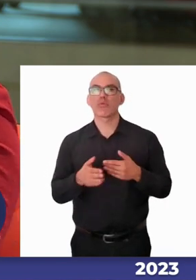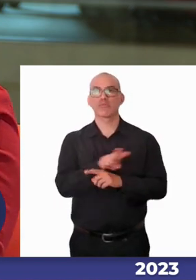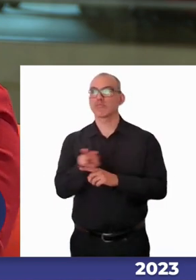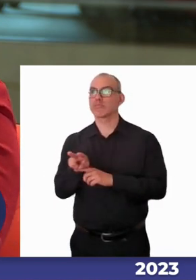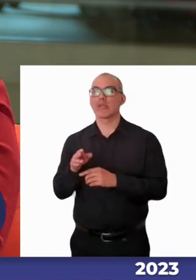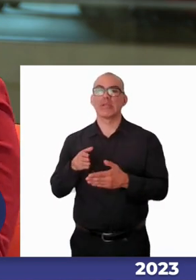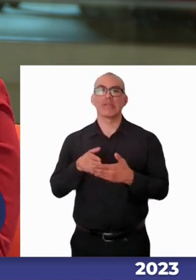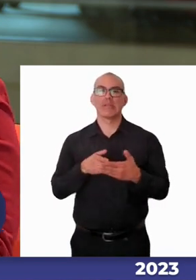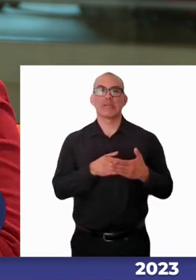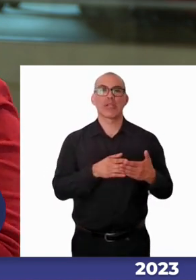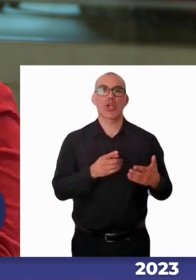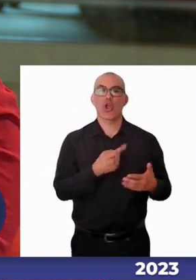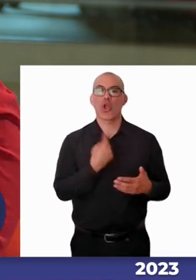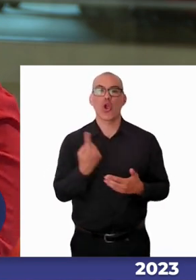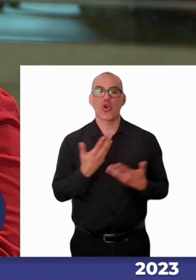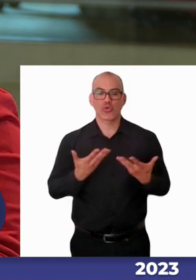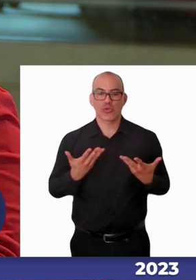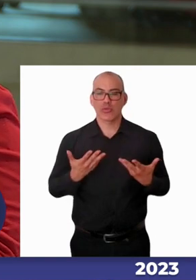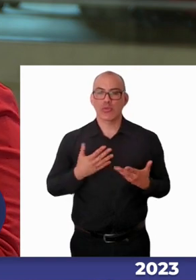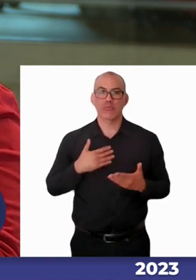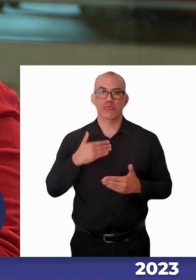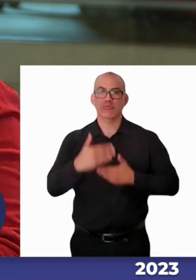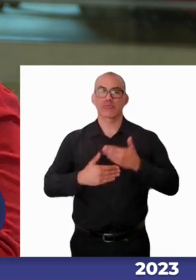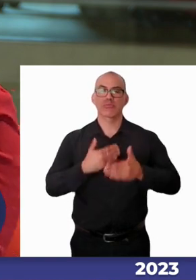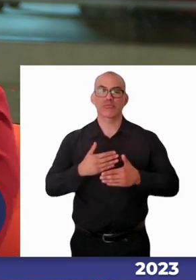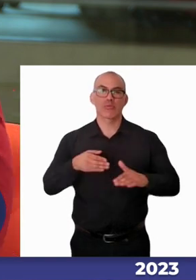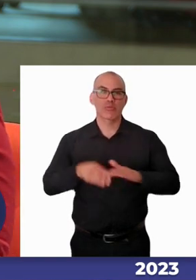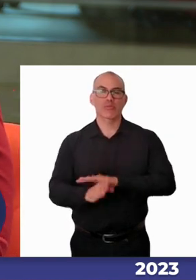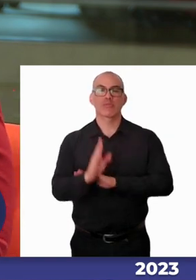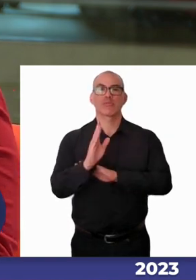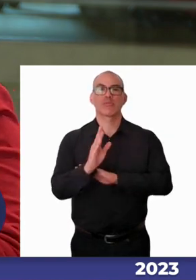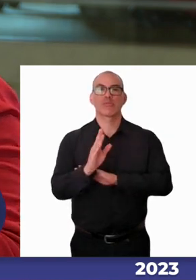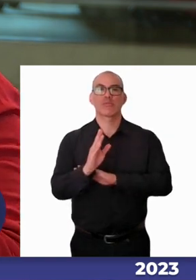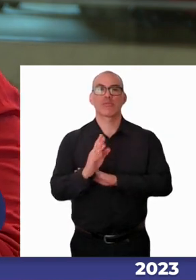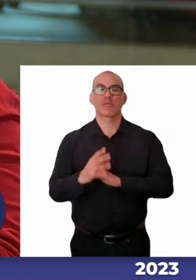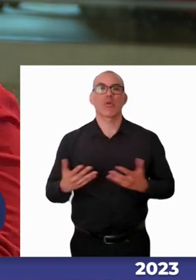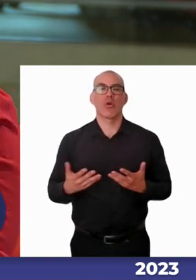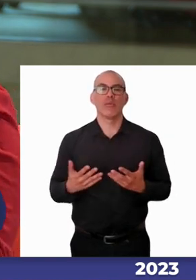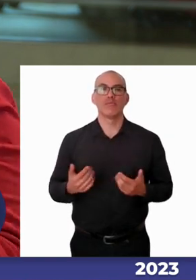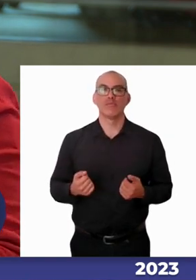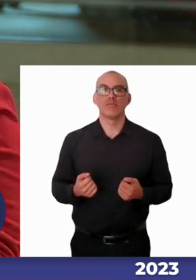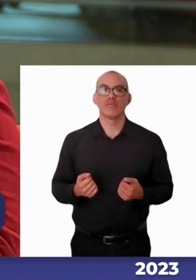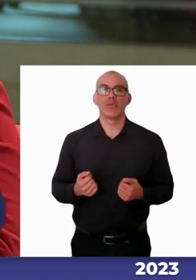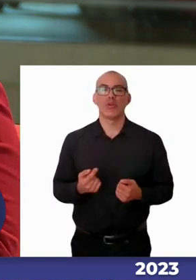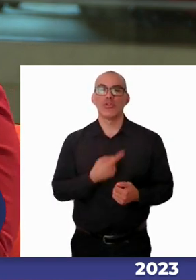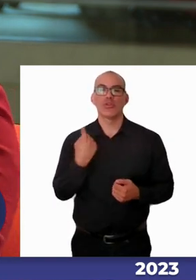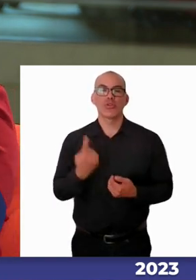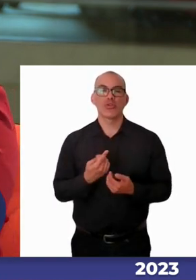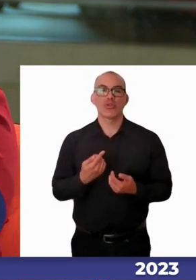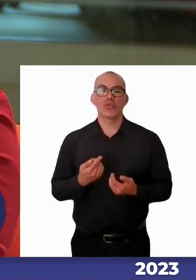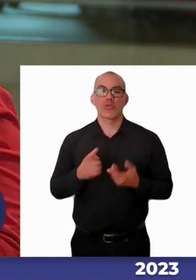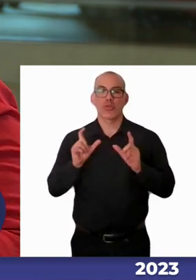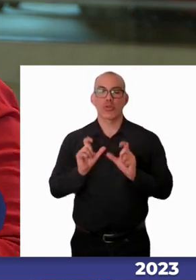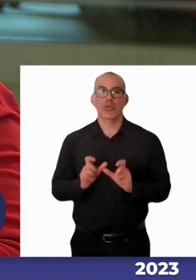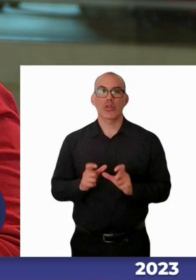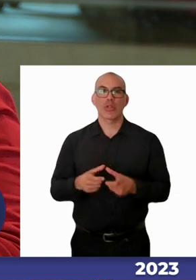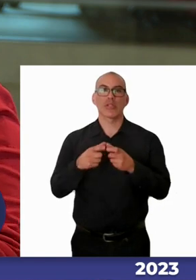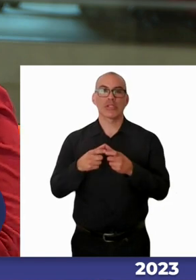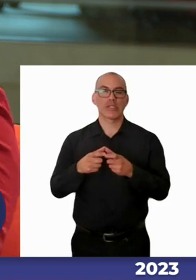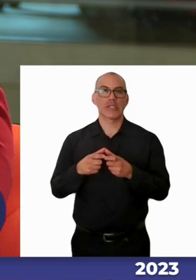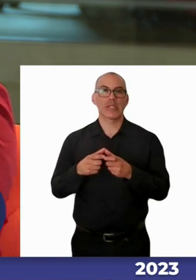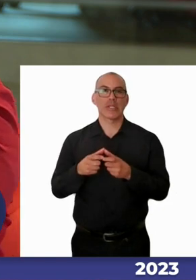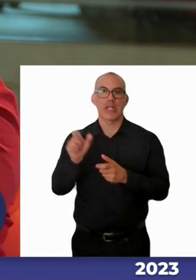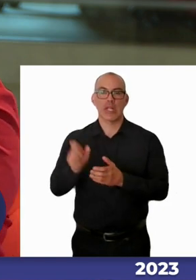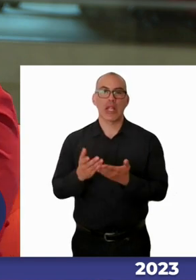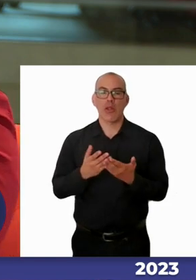sobrellevar con los mecanismos que tenemos como centro de estudiantes nos congregamos entre 15 20 personas